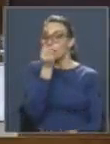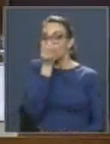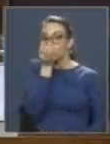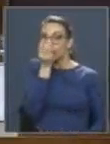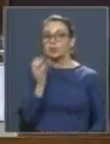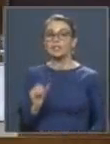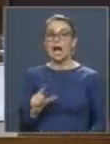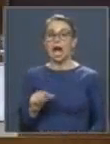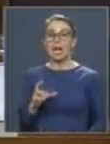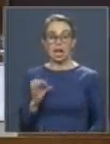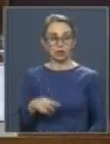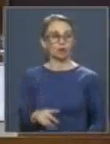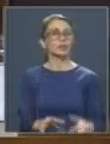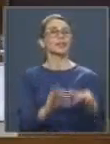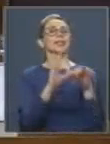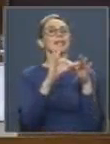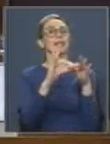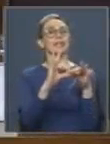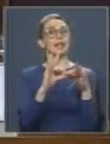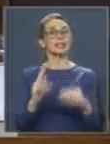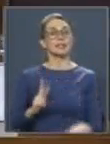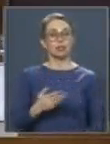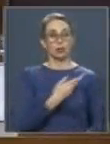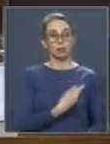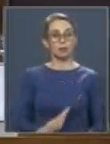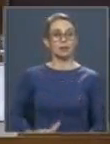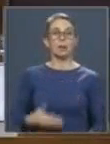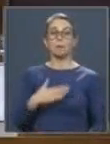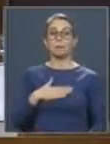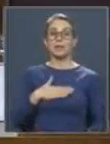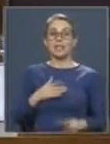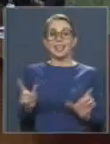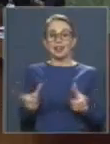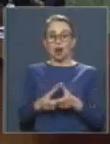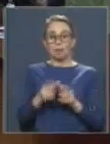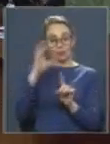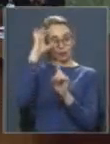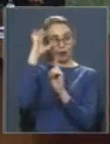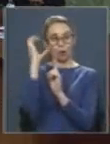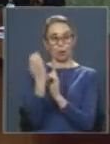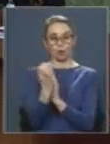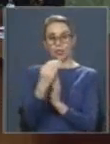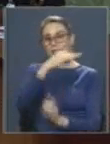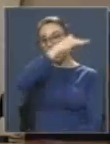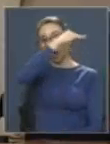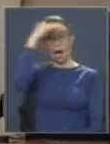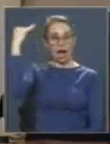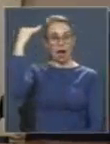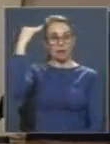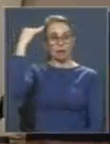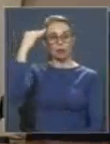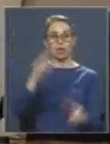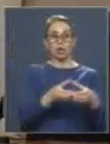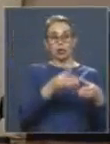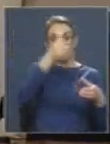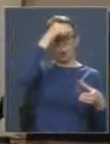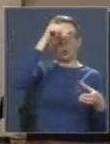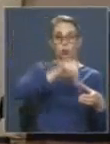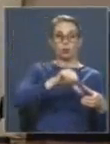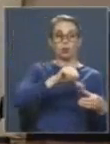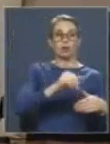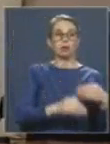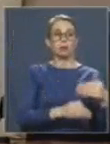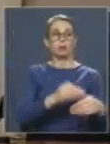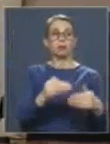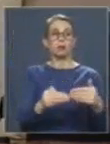Gracias, señor presidente. Bueno, mi comisión es Cultura, que ya estaba aburrida de estar condenada al procedimiento